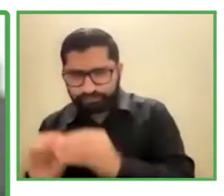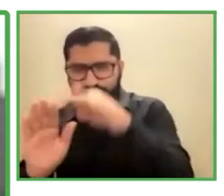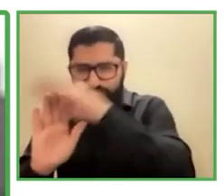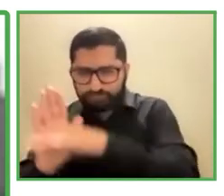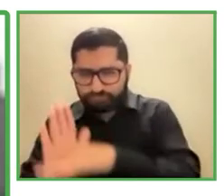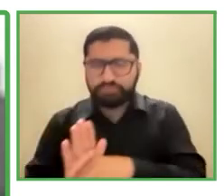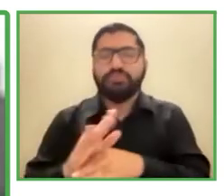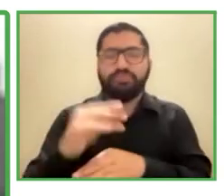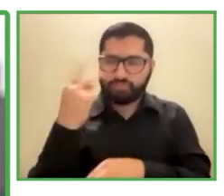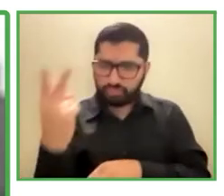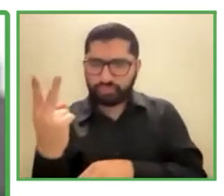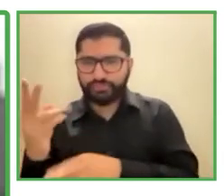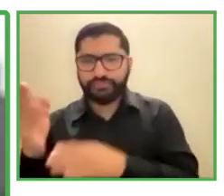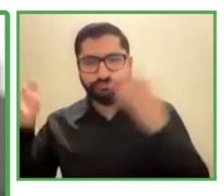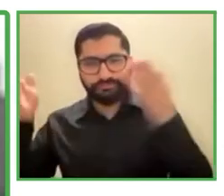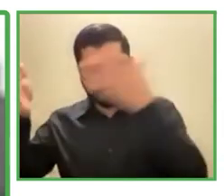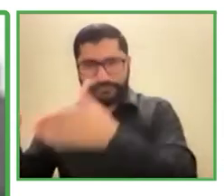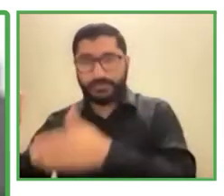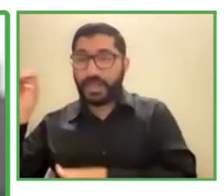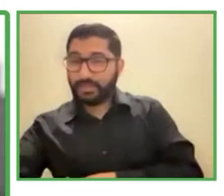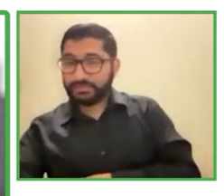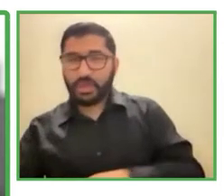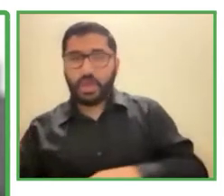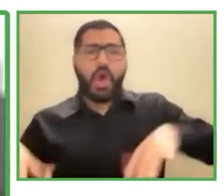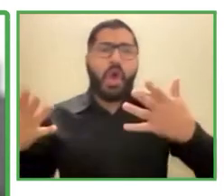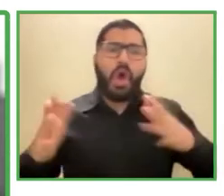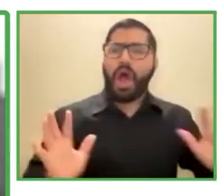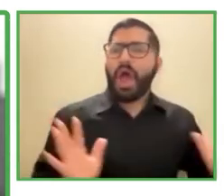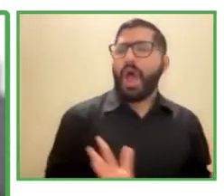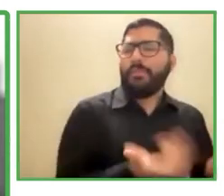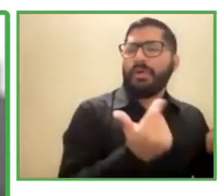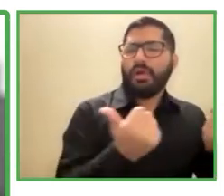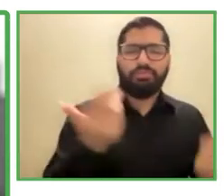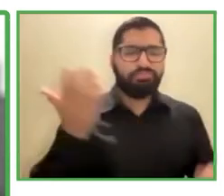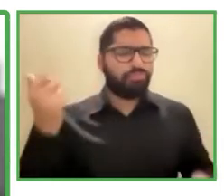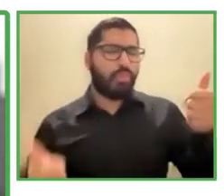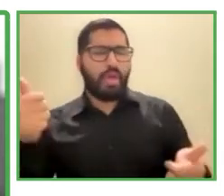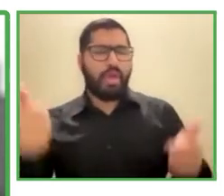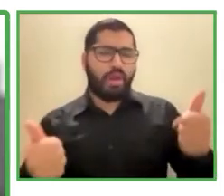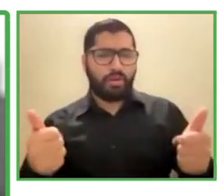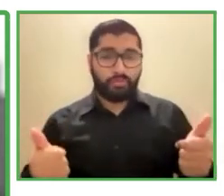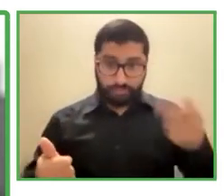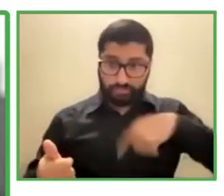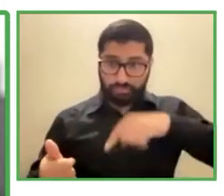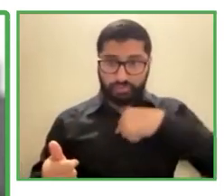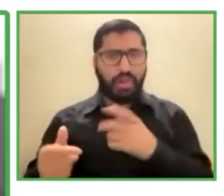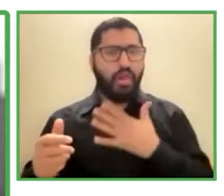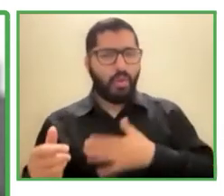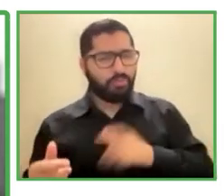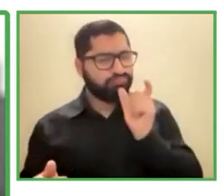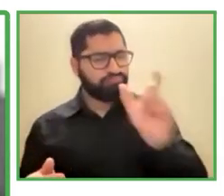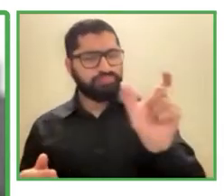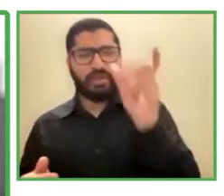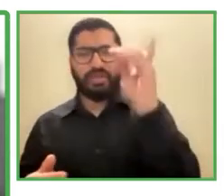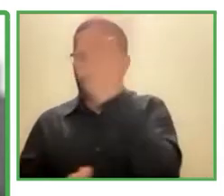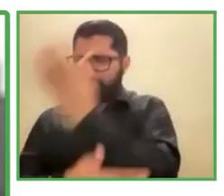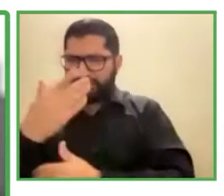capacidad? Normalmente, cuando hablamos de la discapacidad, ¿no es cierto?, tendemos a mirar a una persona que,